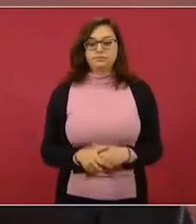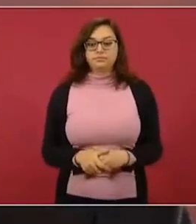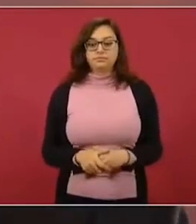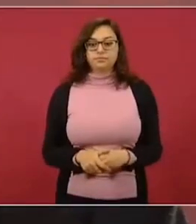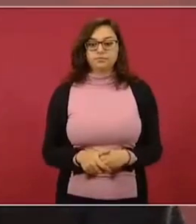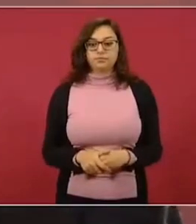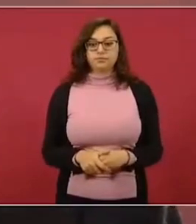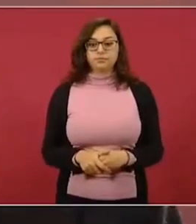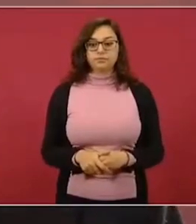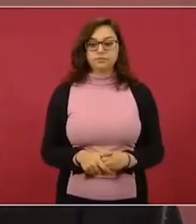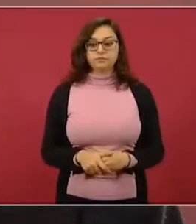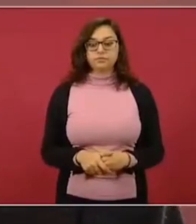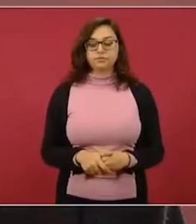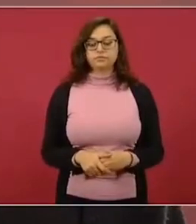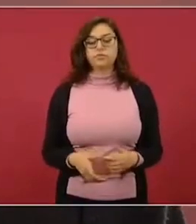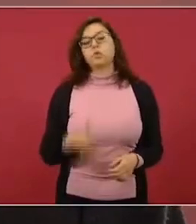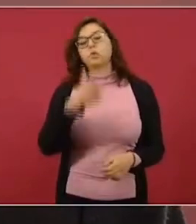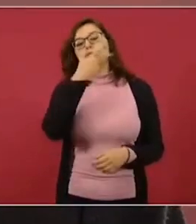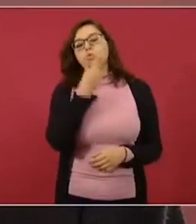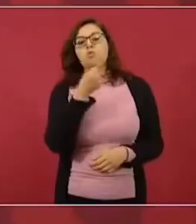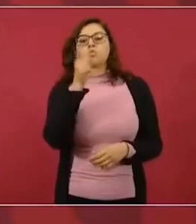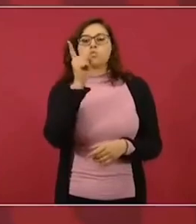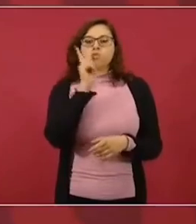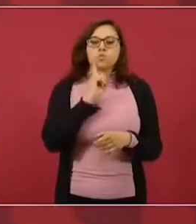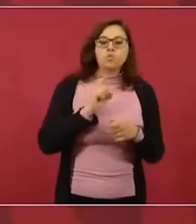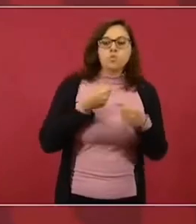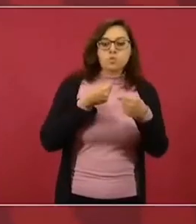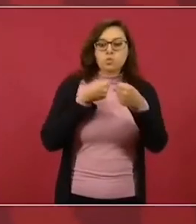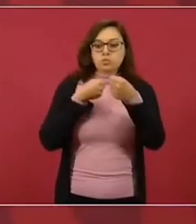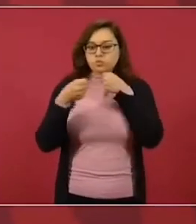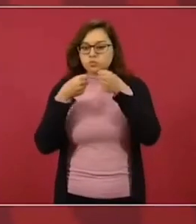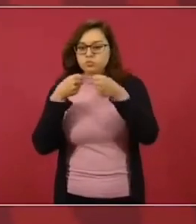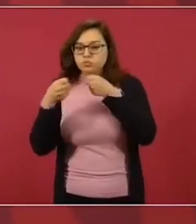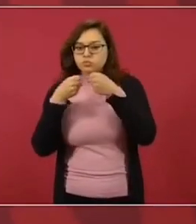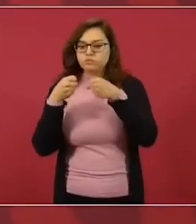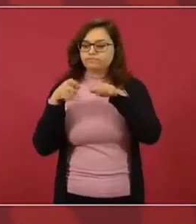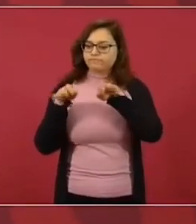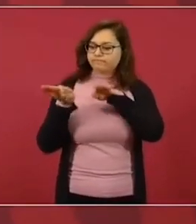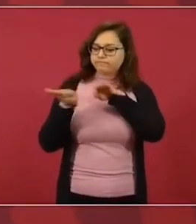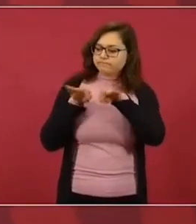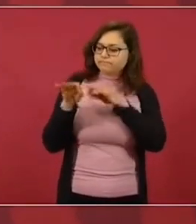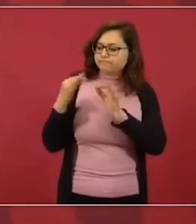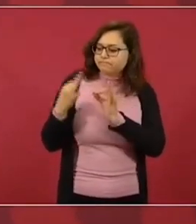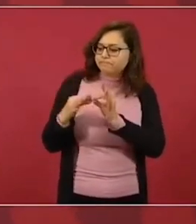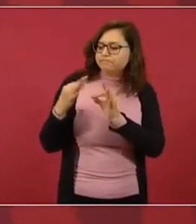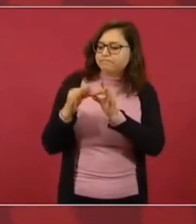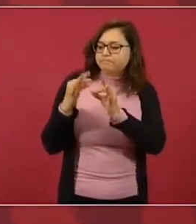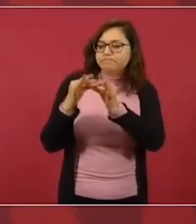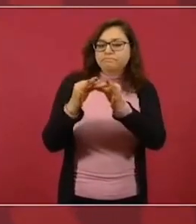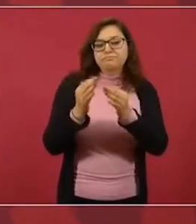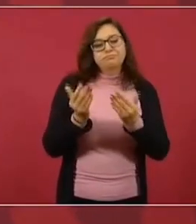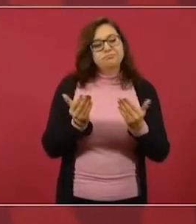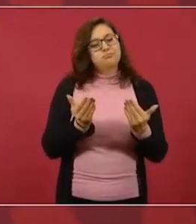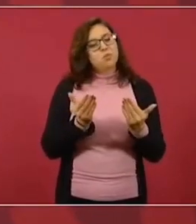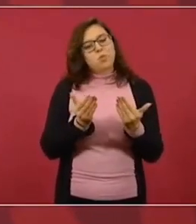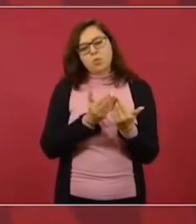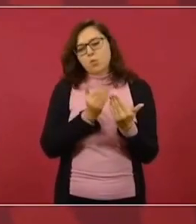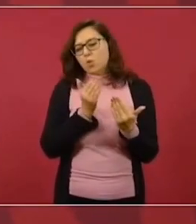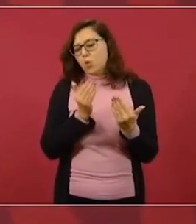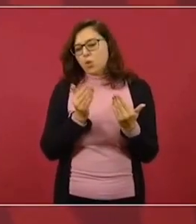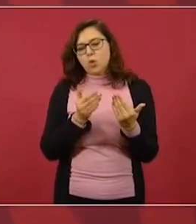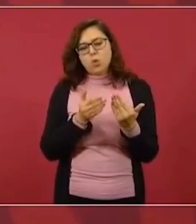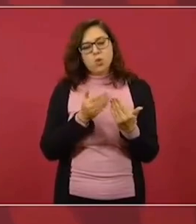El relator especial para la libertad de expresión, perteneciente a la Comisión Interamericana de los Derechos